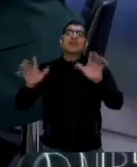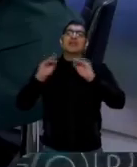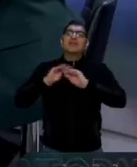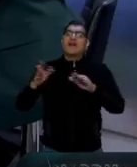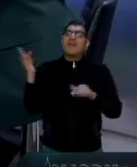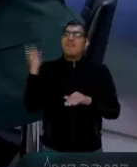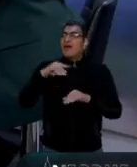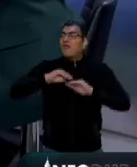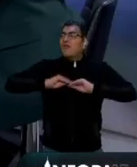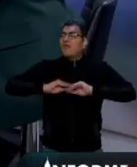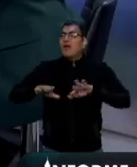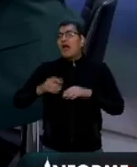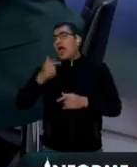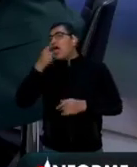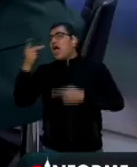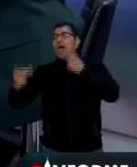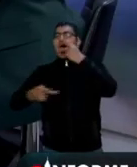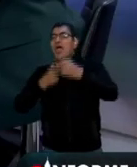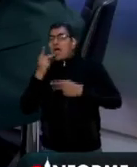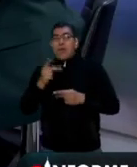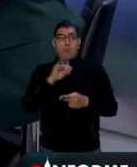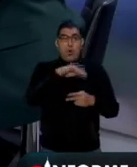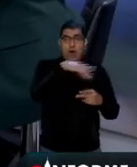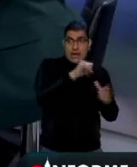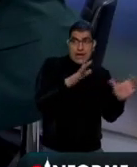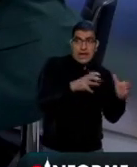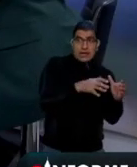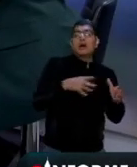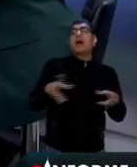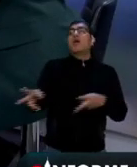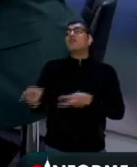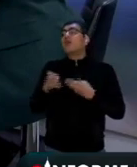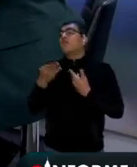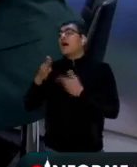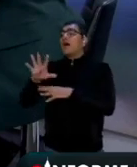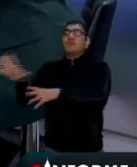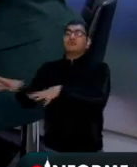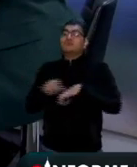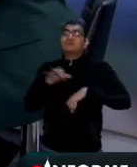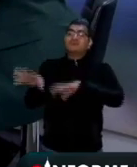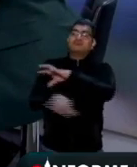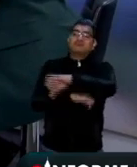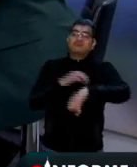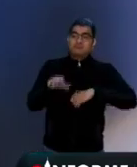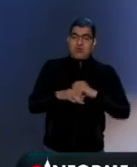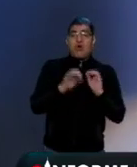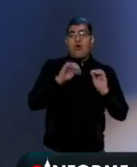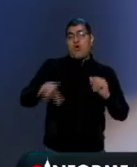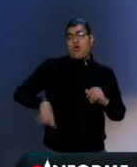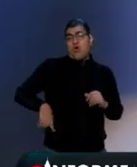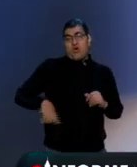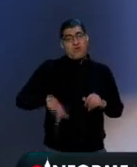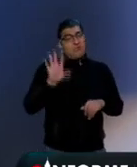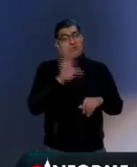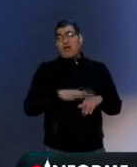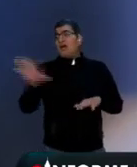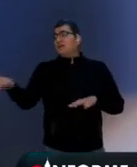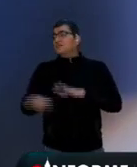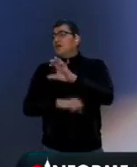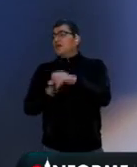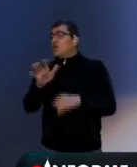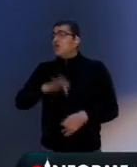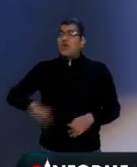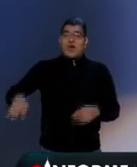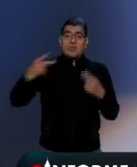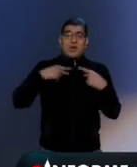población inventando que Morena le va a robar el dinero de los bancos o que el gobierno le va a robar a la